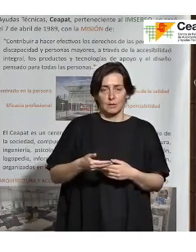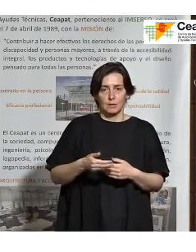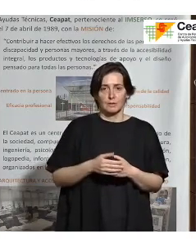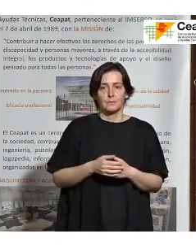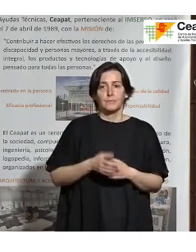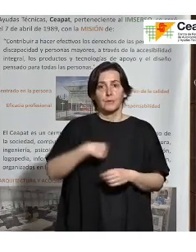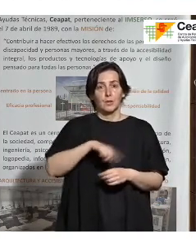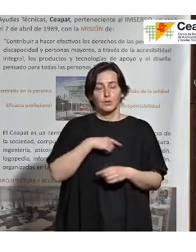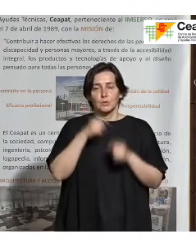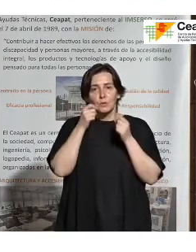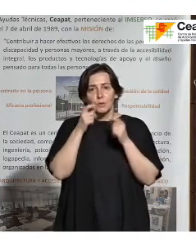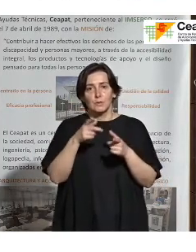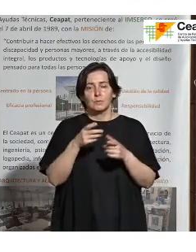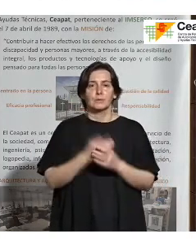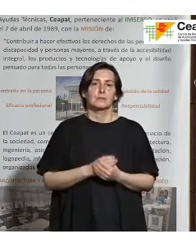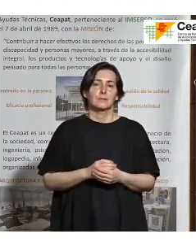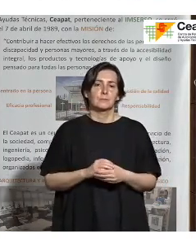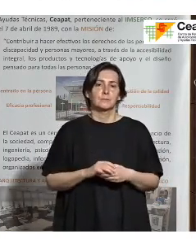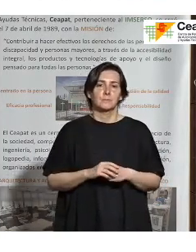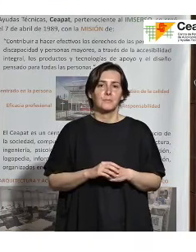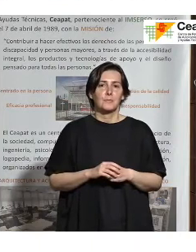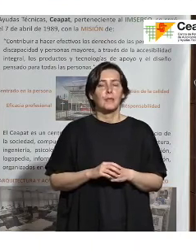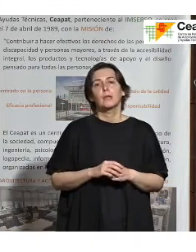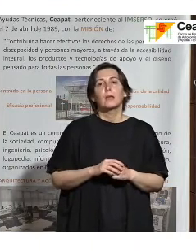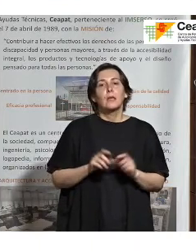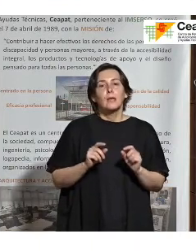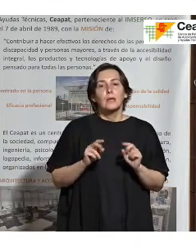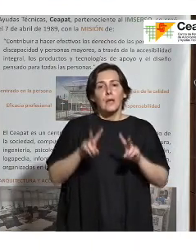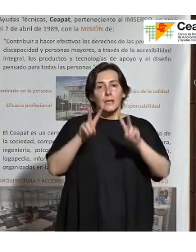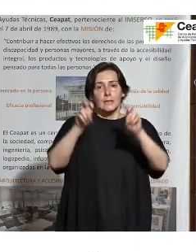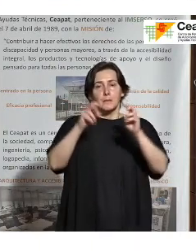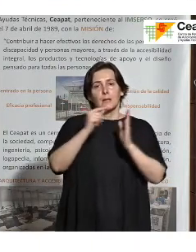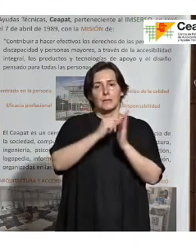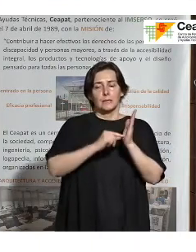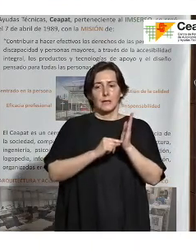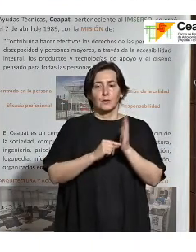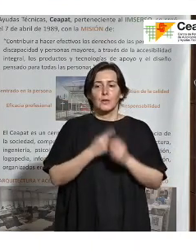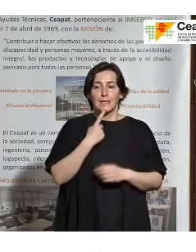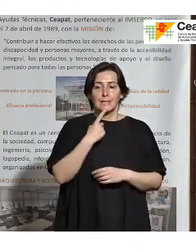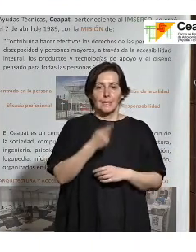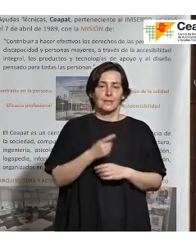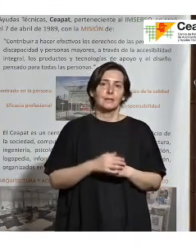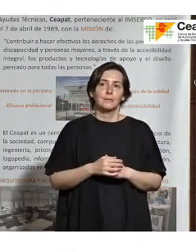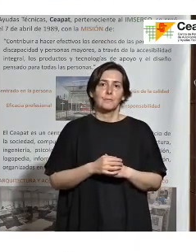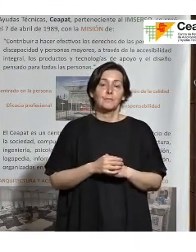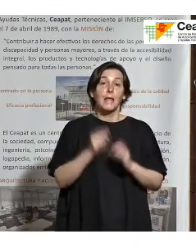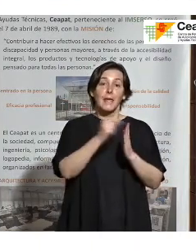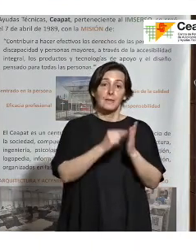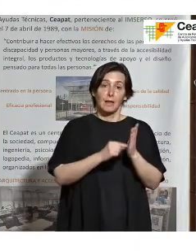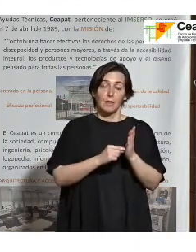incorporado en la norma anterior. En cuanto a los indicadores, simplemente deciros que sí que se han incorporado indicadores nuevos,